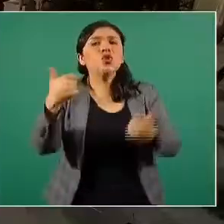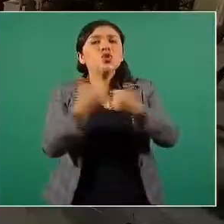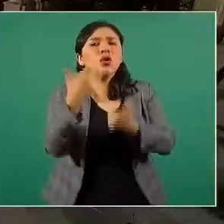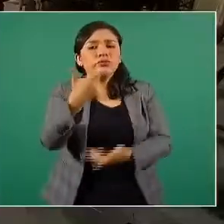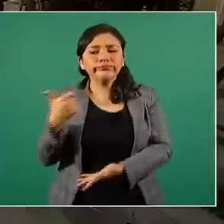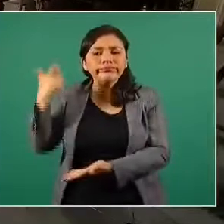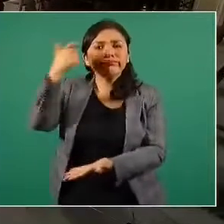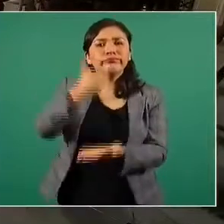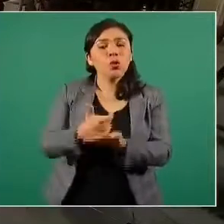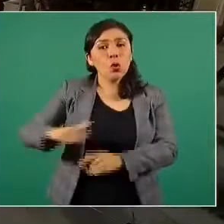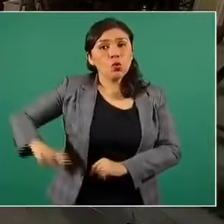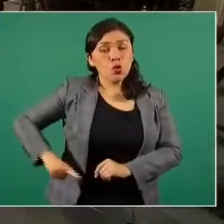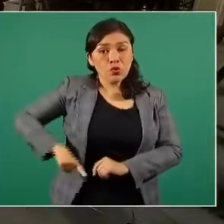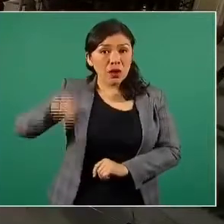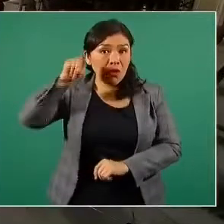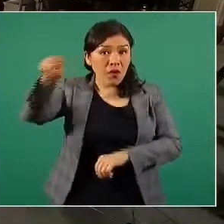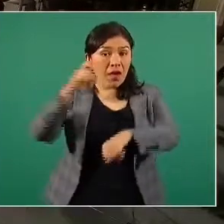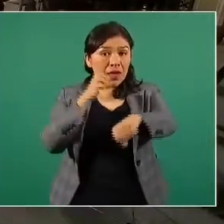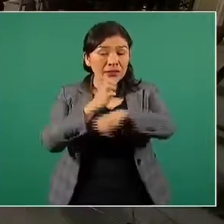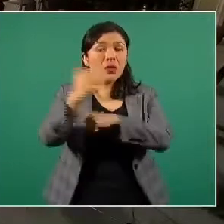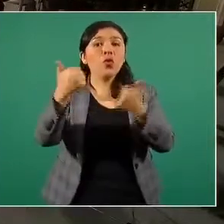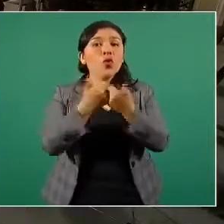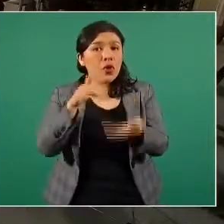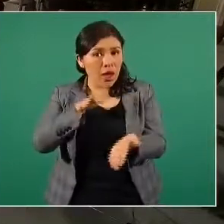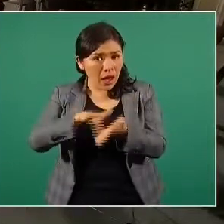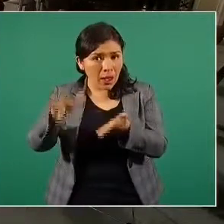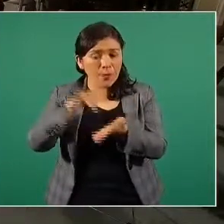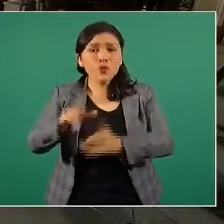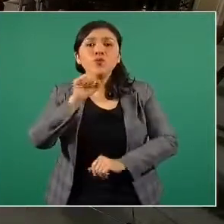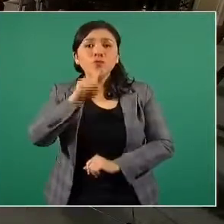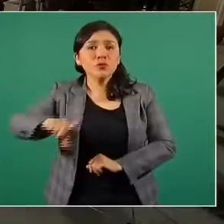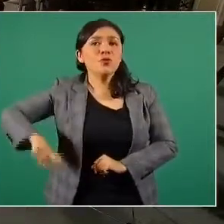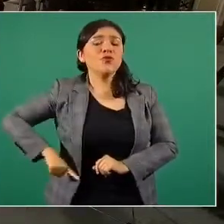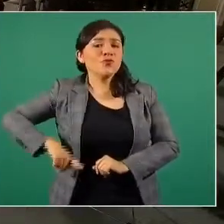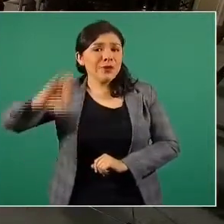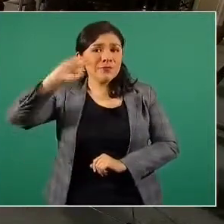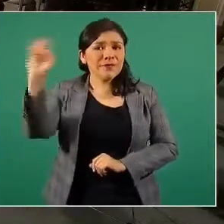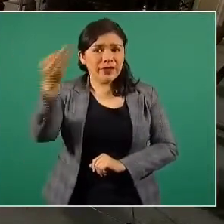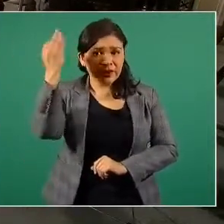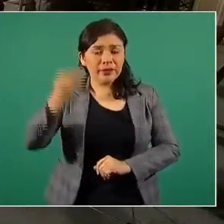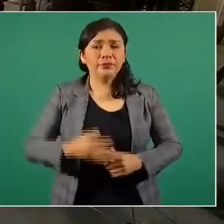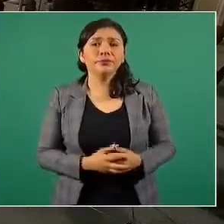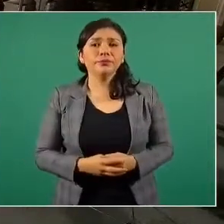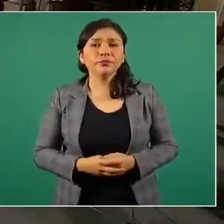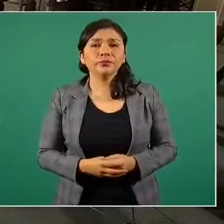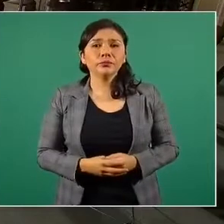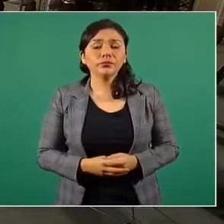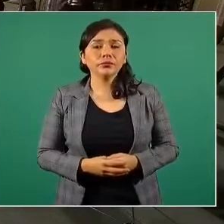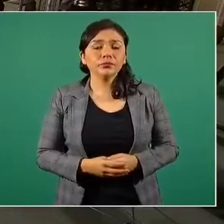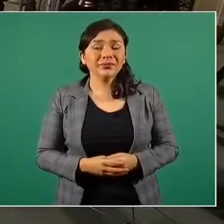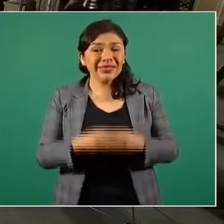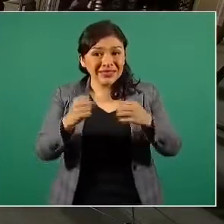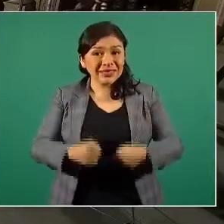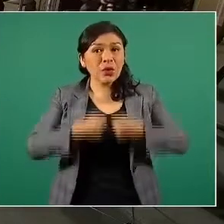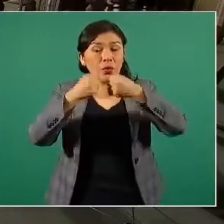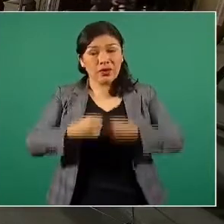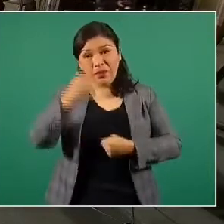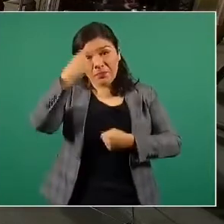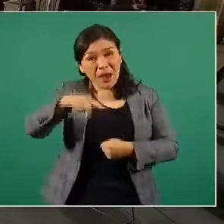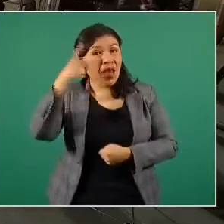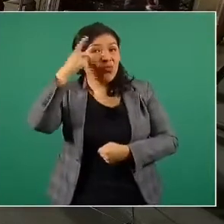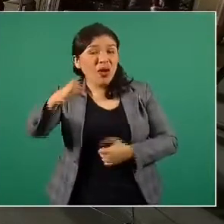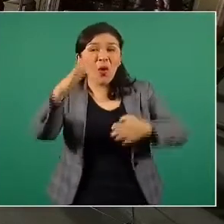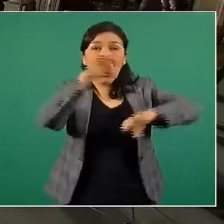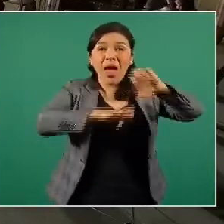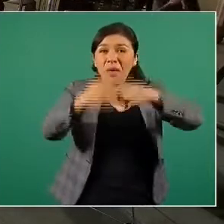por el gobierno del estado, con el apoyo económico del gobierno federal. La seguridad empresarial de decir